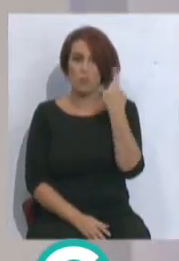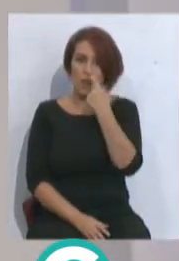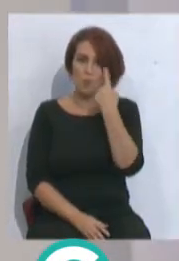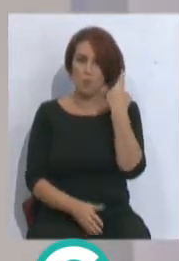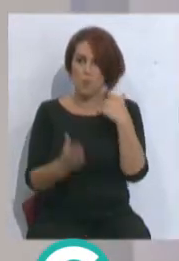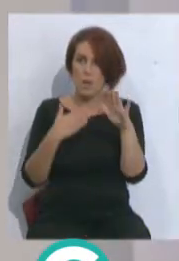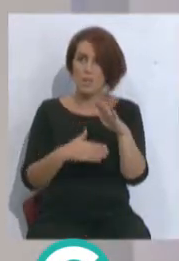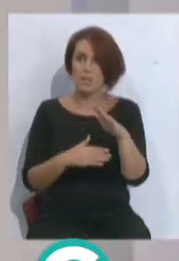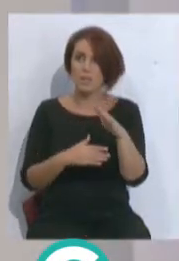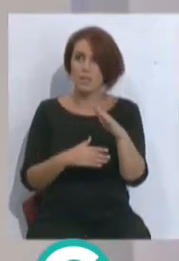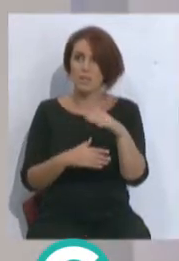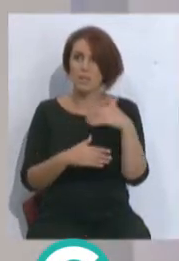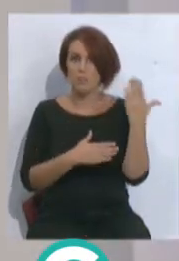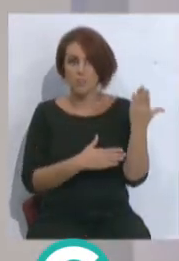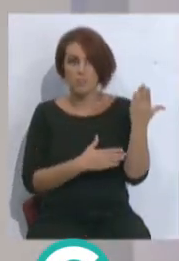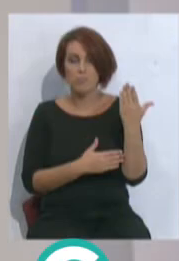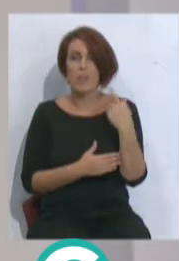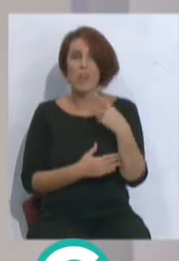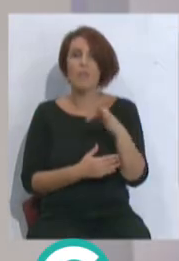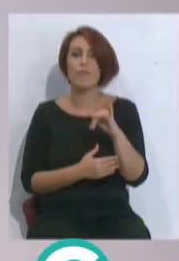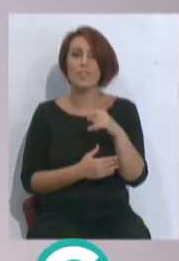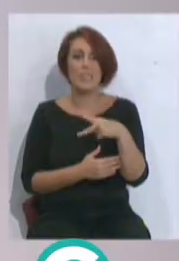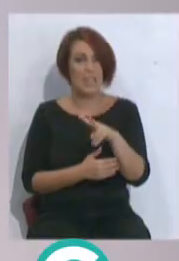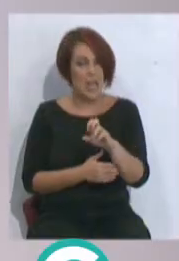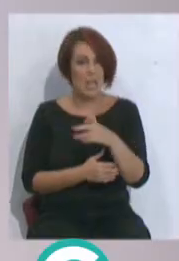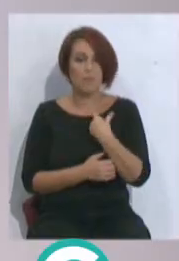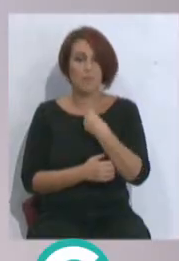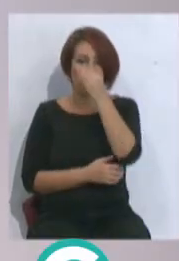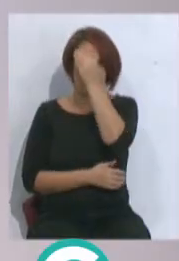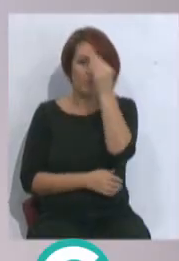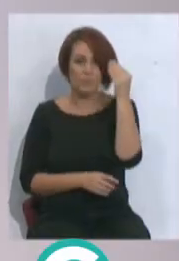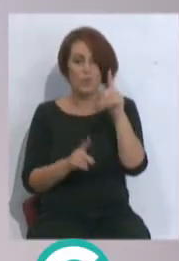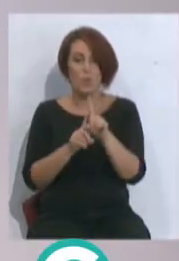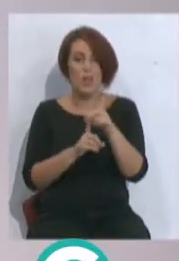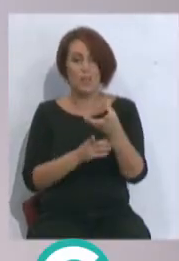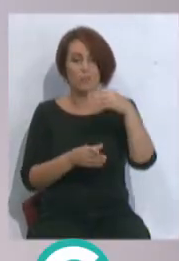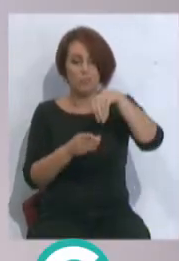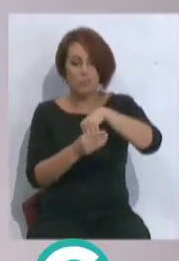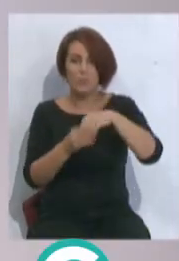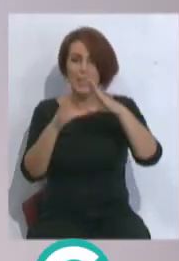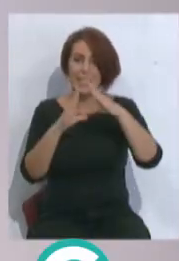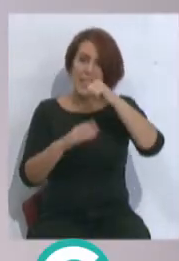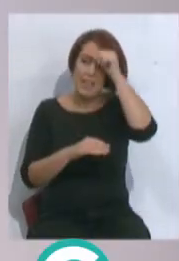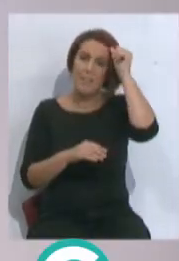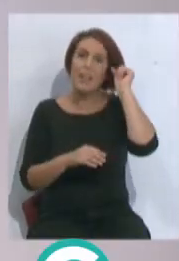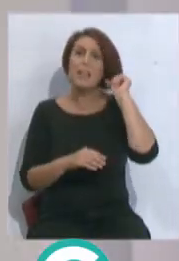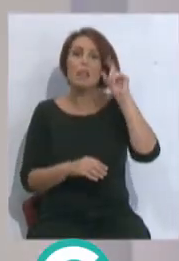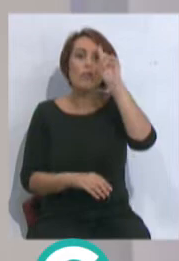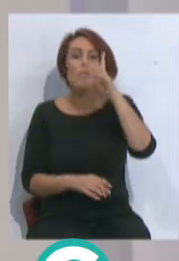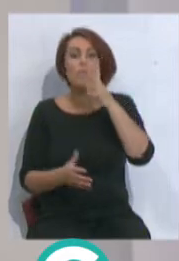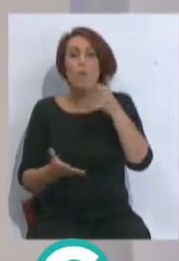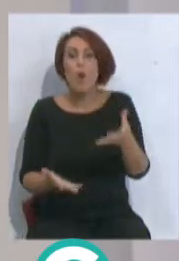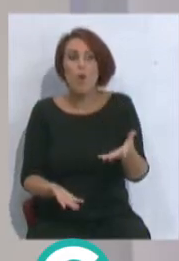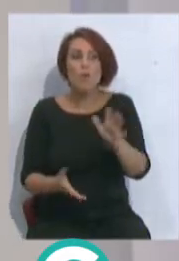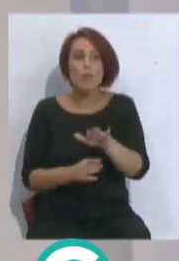y algo, aquí José Manuel Figueroa se bautizó como miembro de la iglesia serberiana. Así que no sé por qué, aún todavía